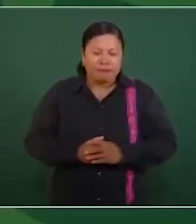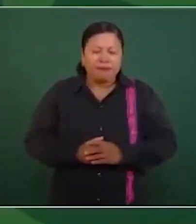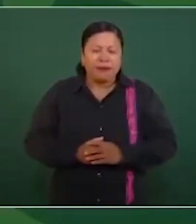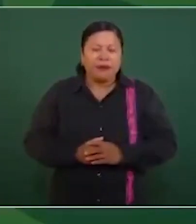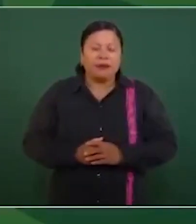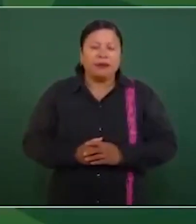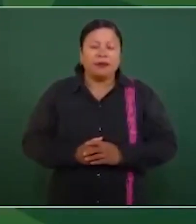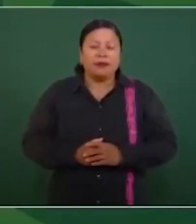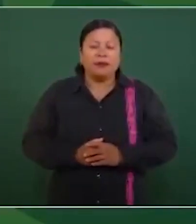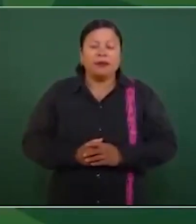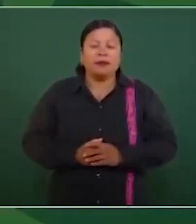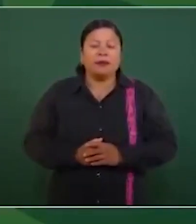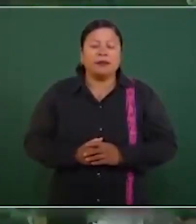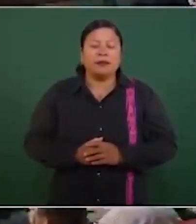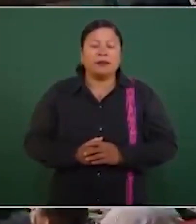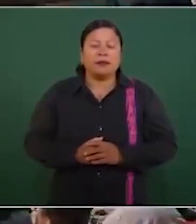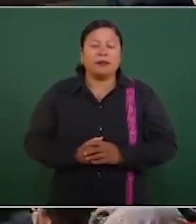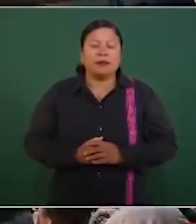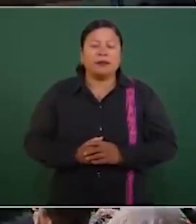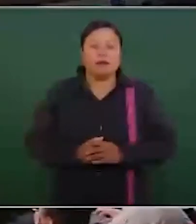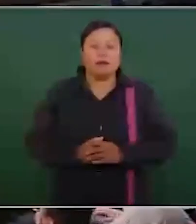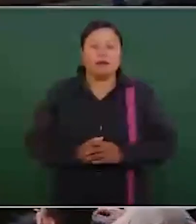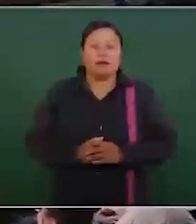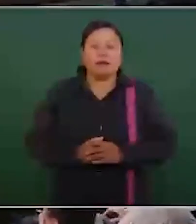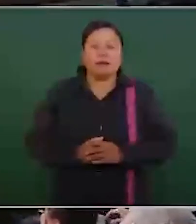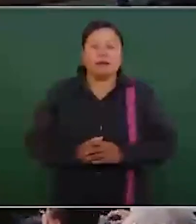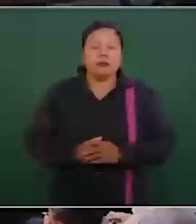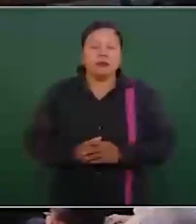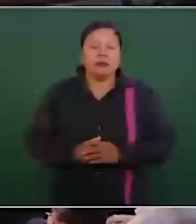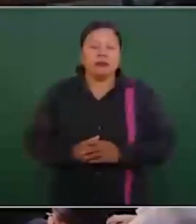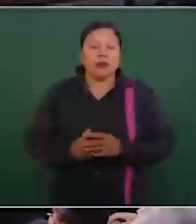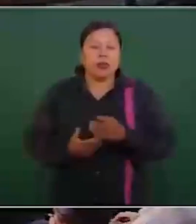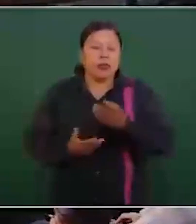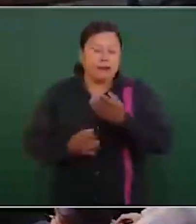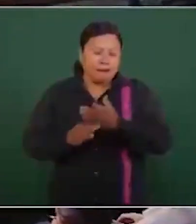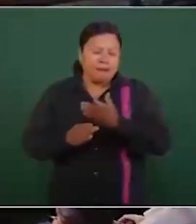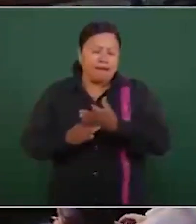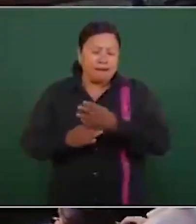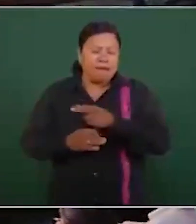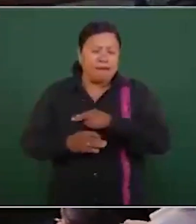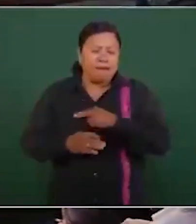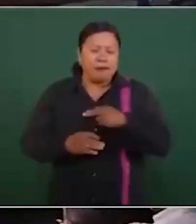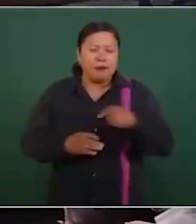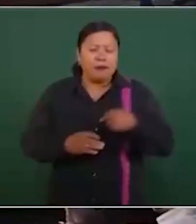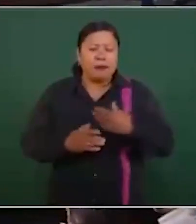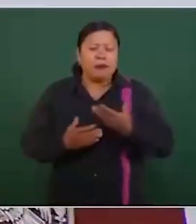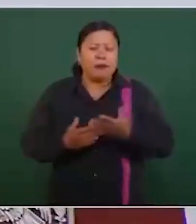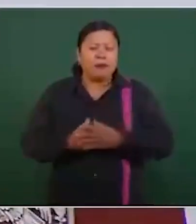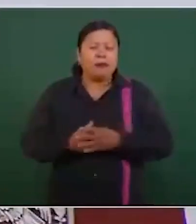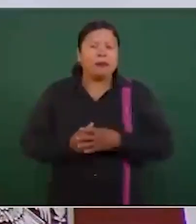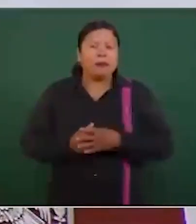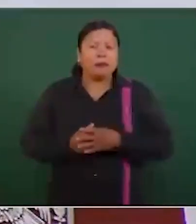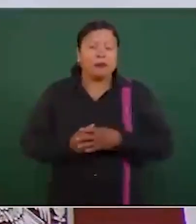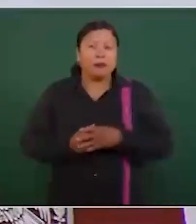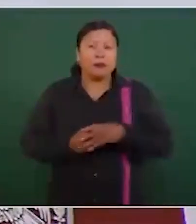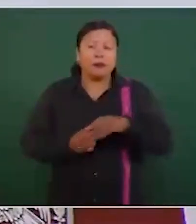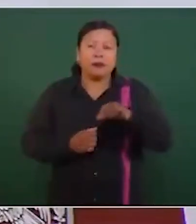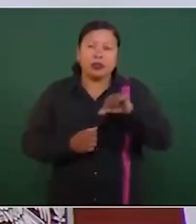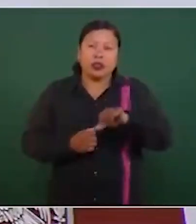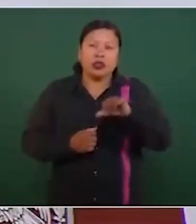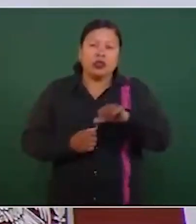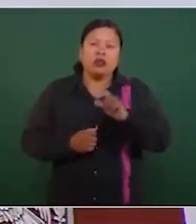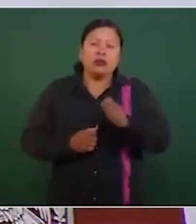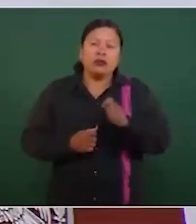estar el día de hoy dedicando